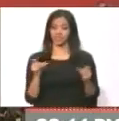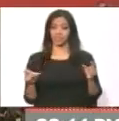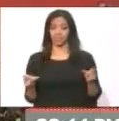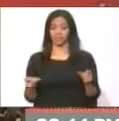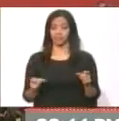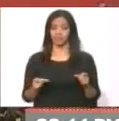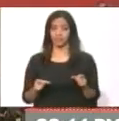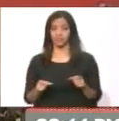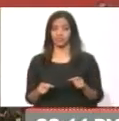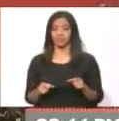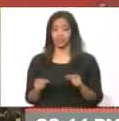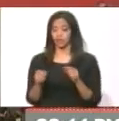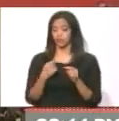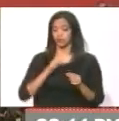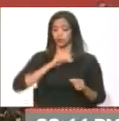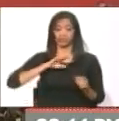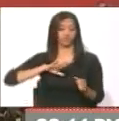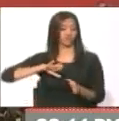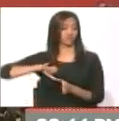Alejémonos de eso.